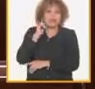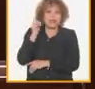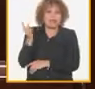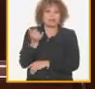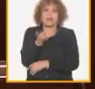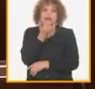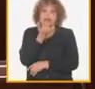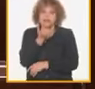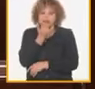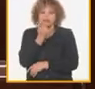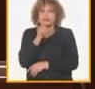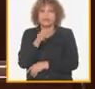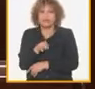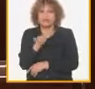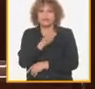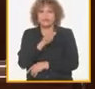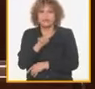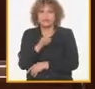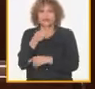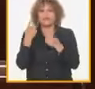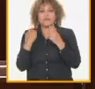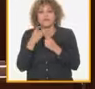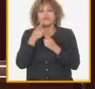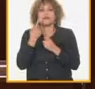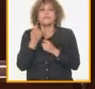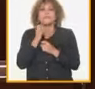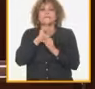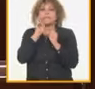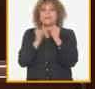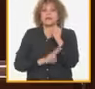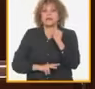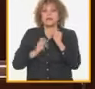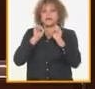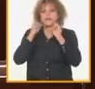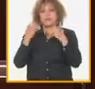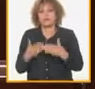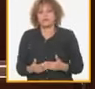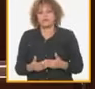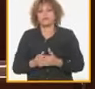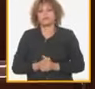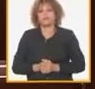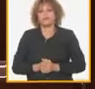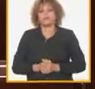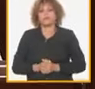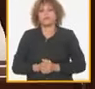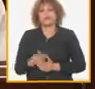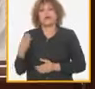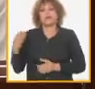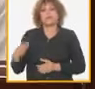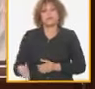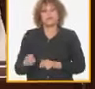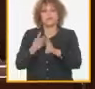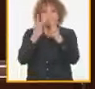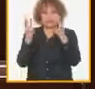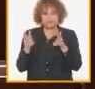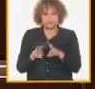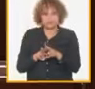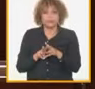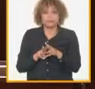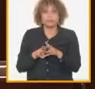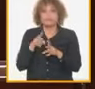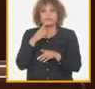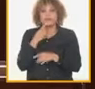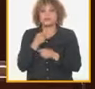evidencia carencias en la formación de valores morales y cívicos de manera oportunista se utilizan las redes sociales en la